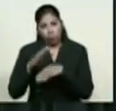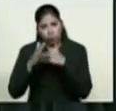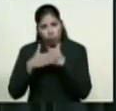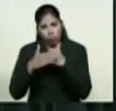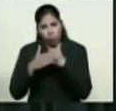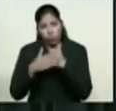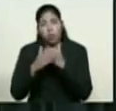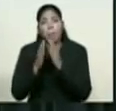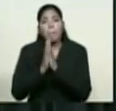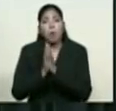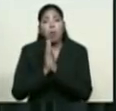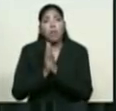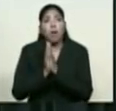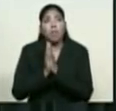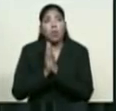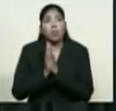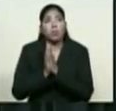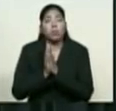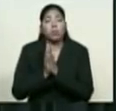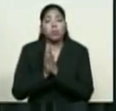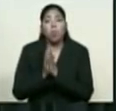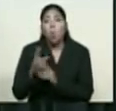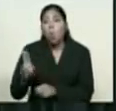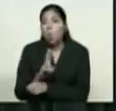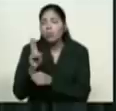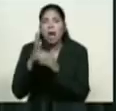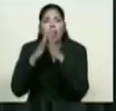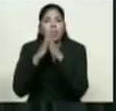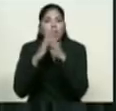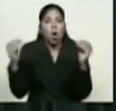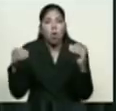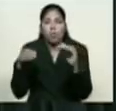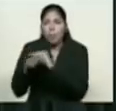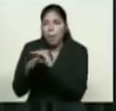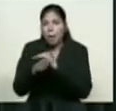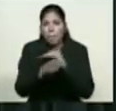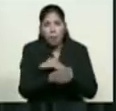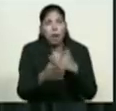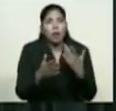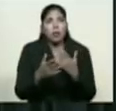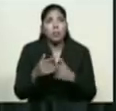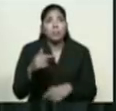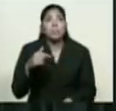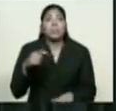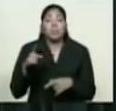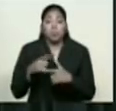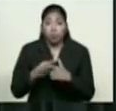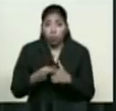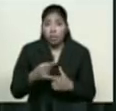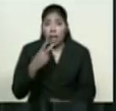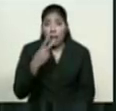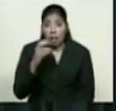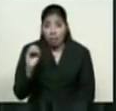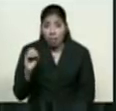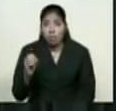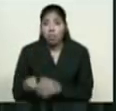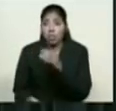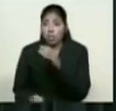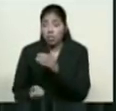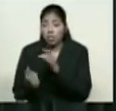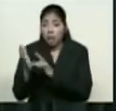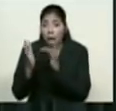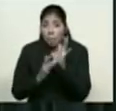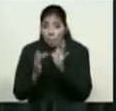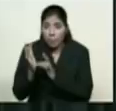sea útil a todos, sin exclusión. En este sentido, desde el 20 de abril se autoriza la